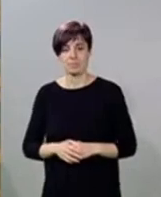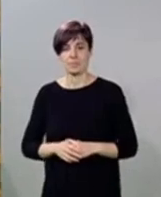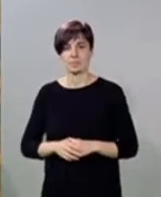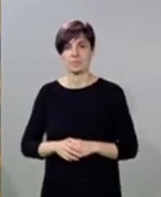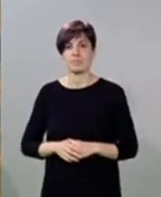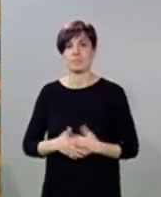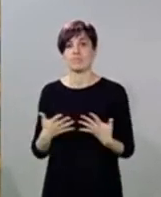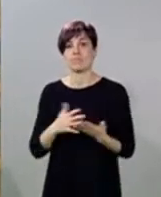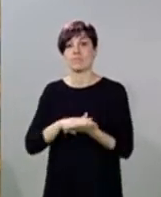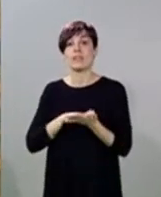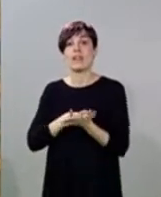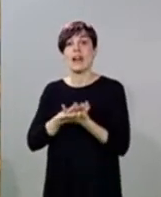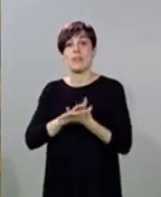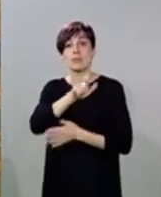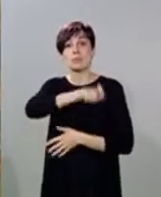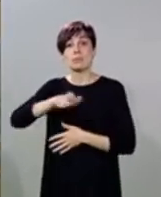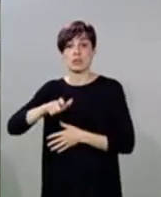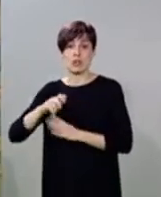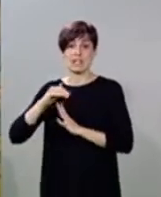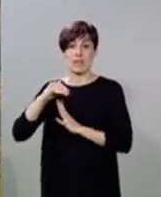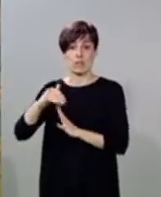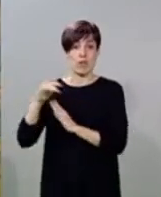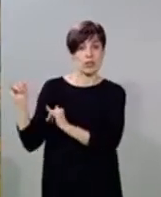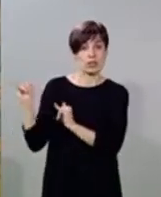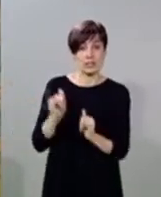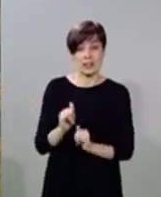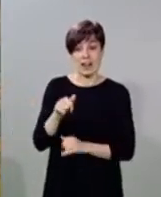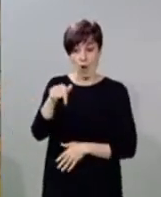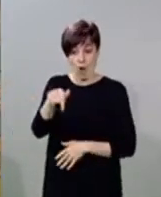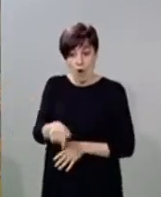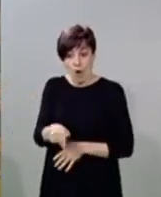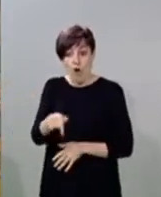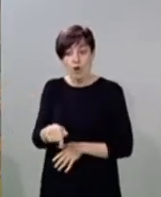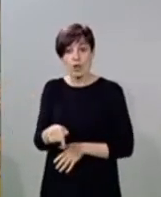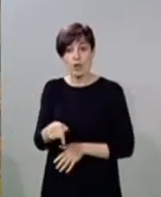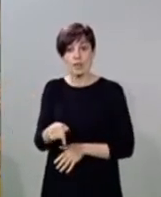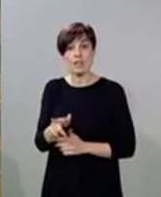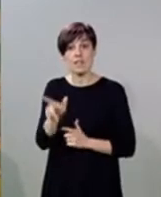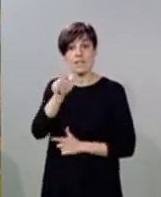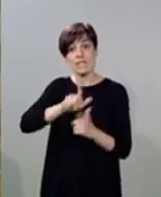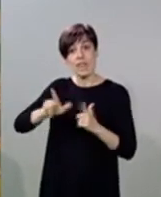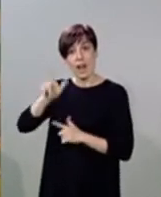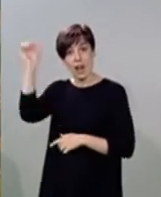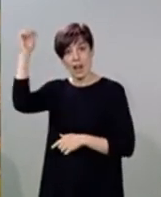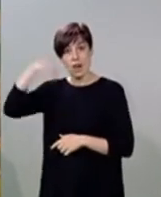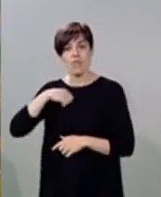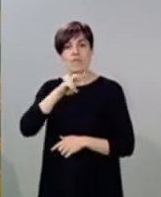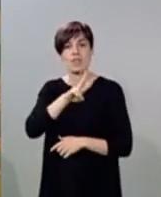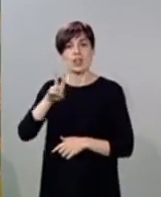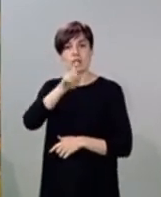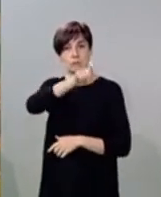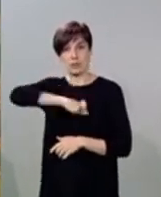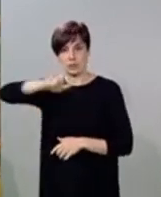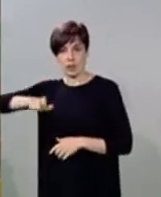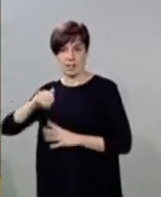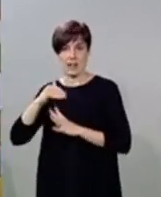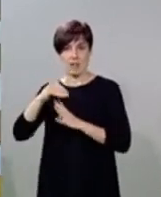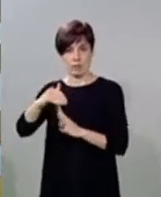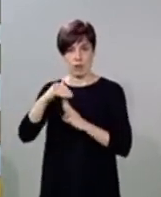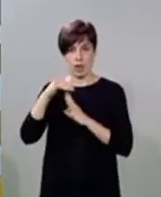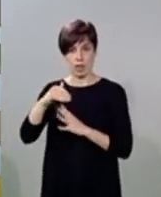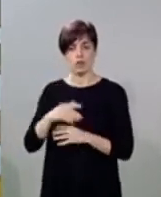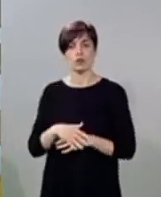Estamos hablando de la llegada de refugiados. Hoy mismo están viajando hacia Aragón 22 personas, 22 refugiados.